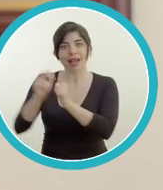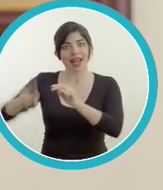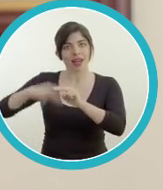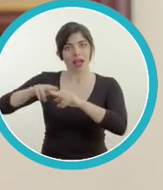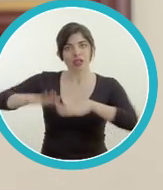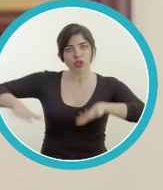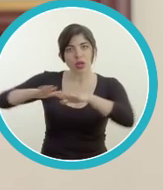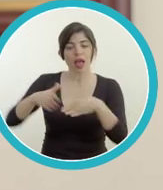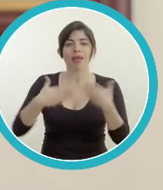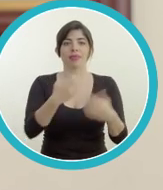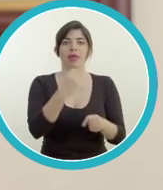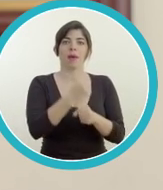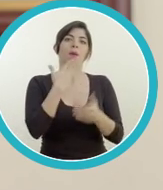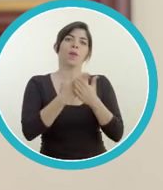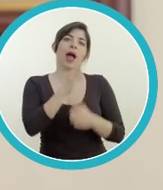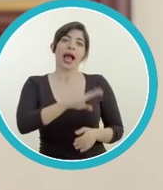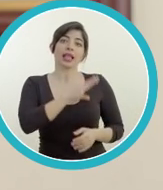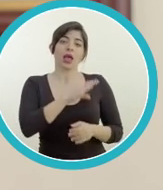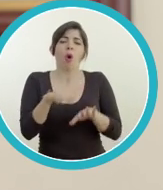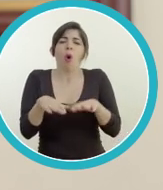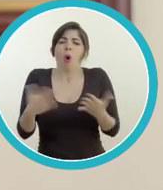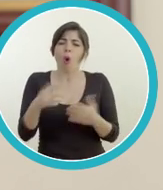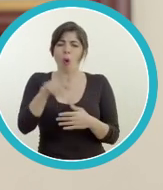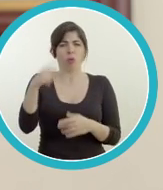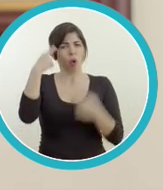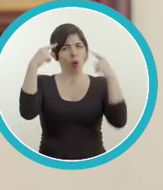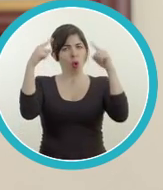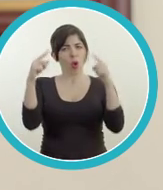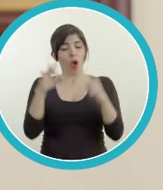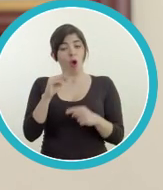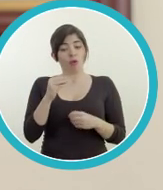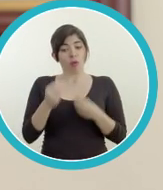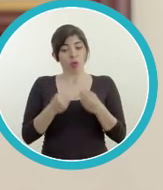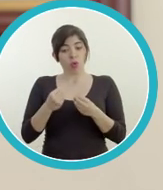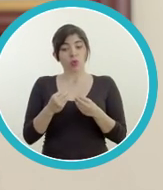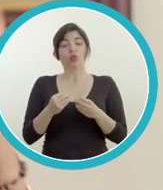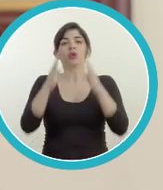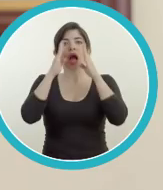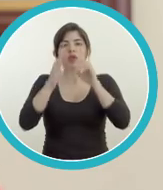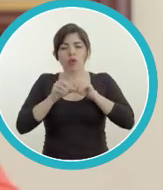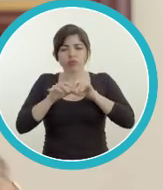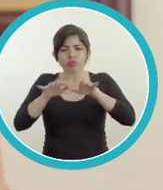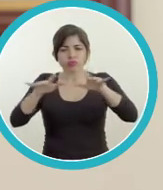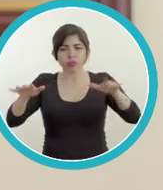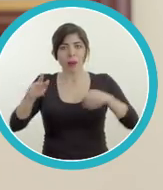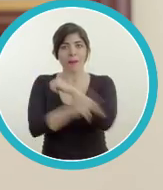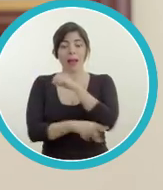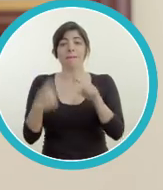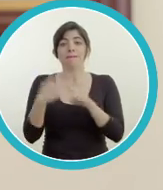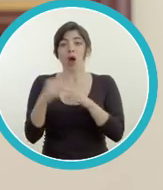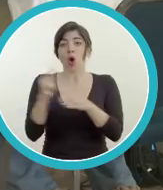económico, la competitividad nacional y la creación de empleos de calidad. Para lograrlo, FONPRODUCE ampliará la